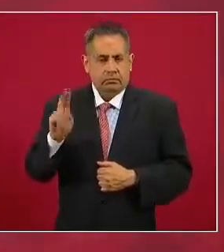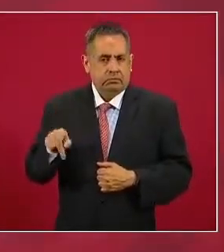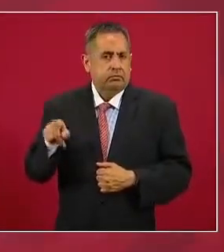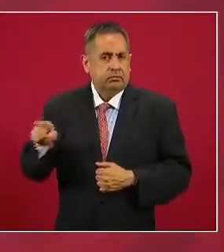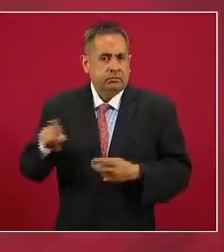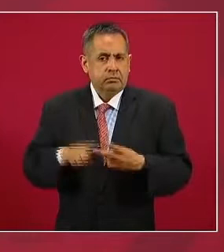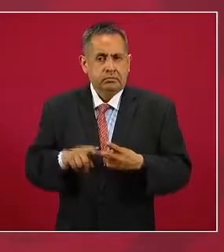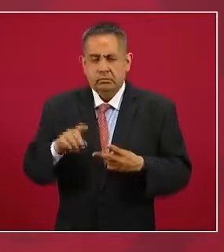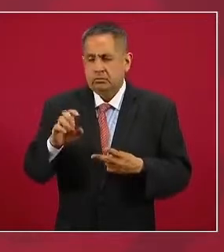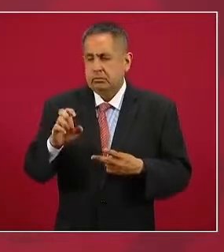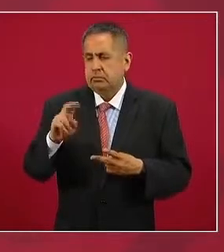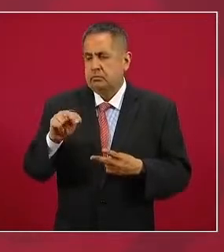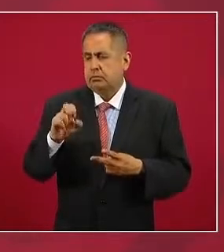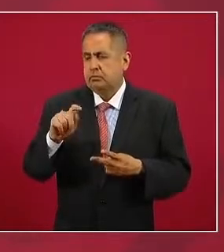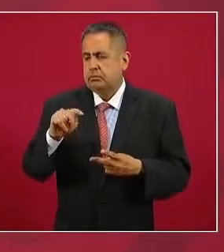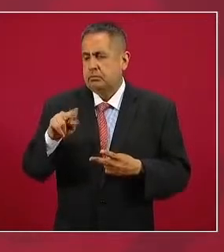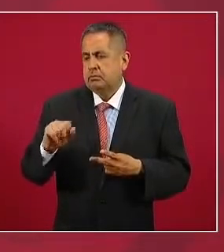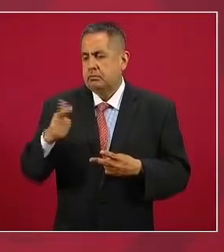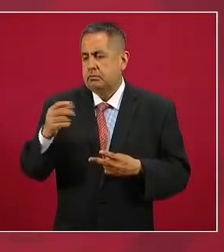Ernestina Godoy